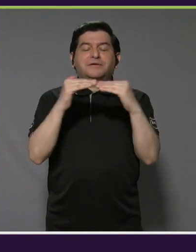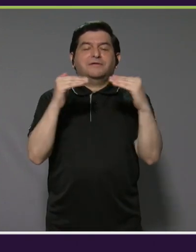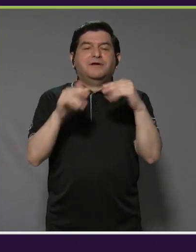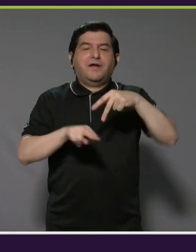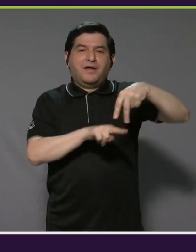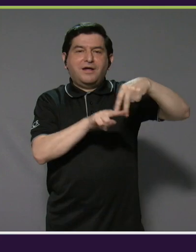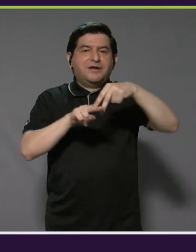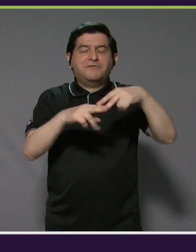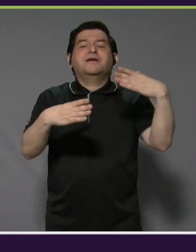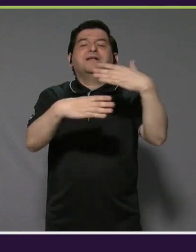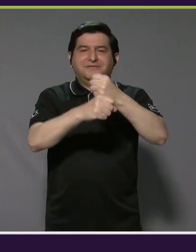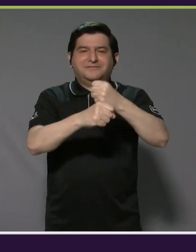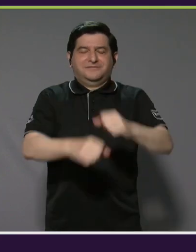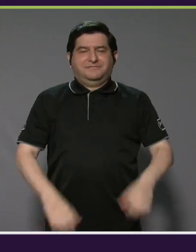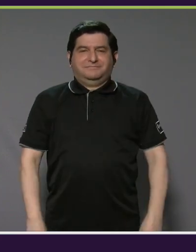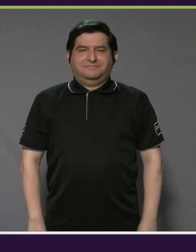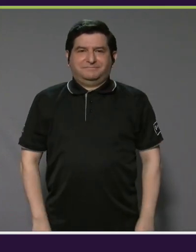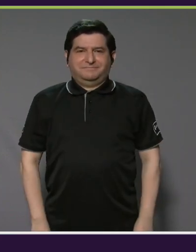surf que podemos hacer.